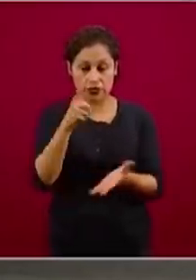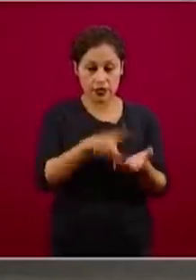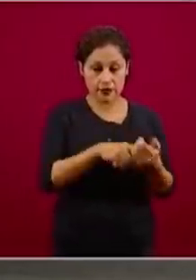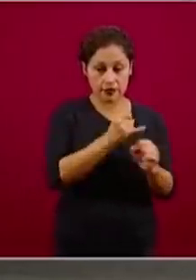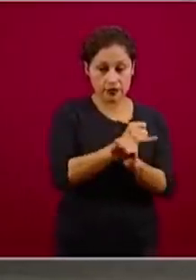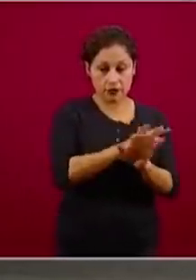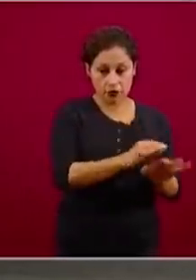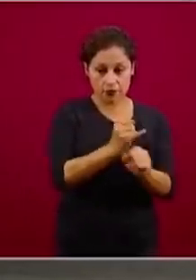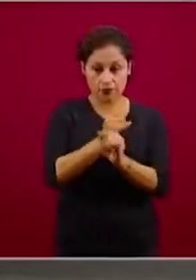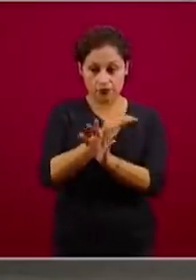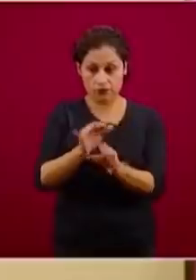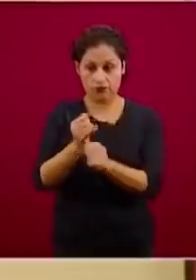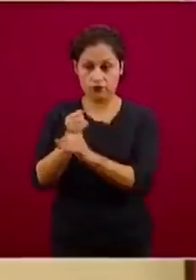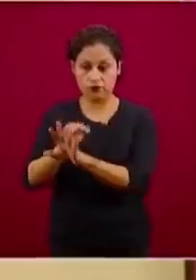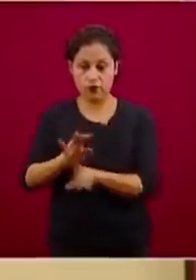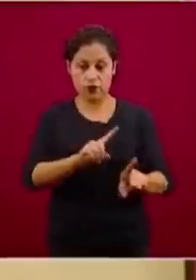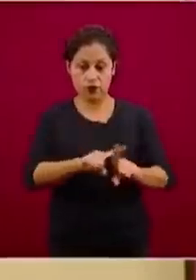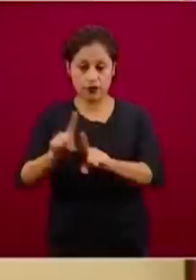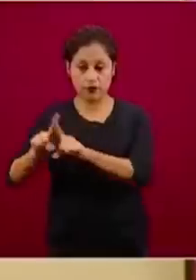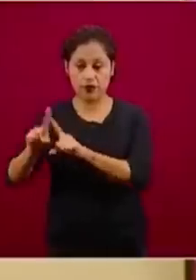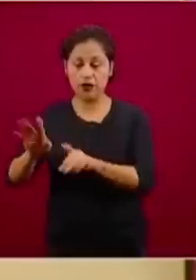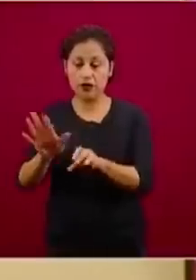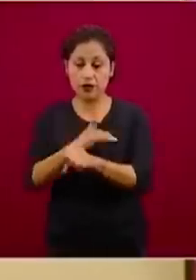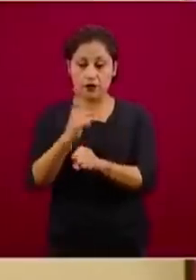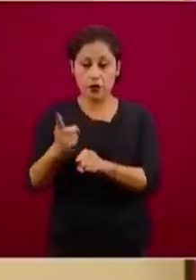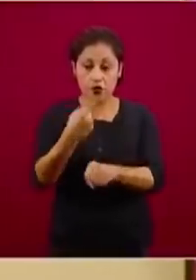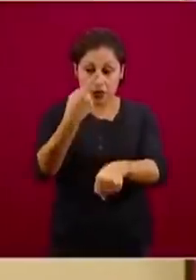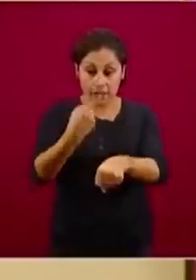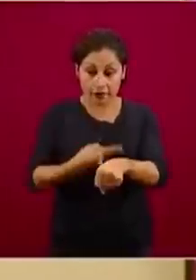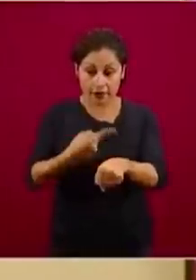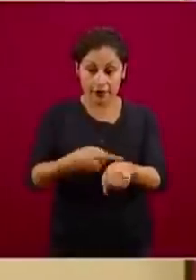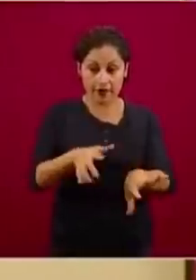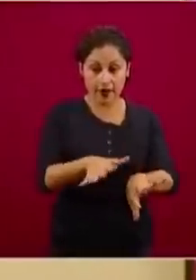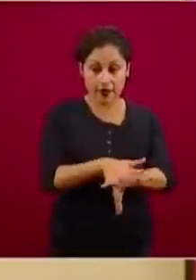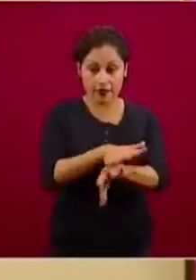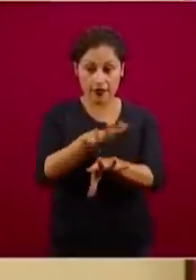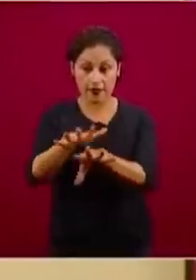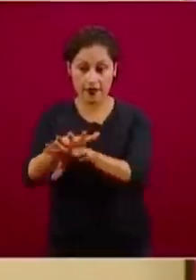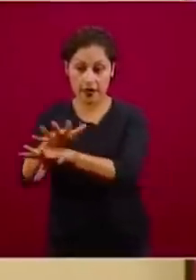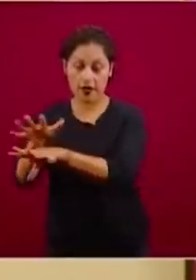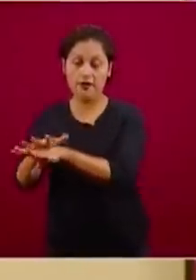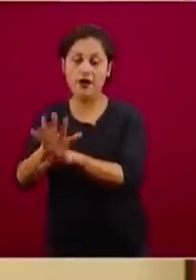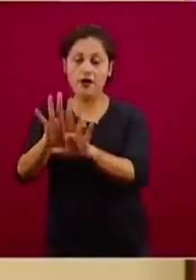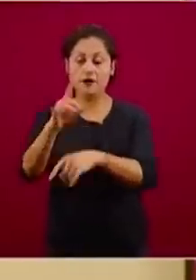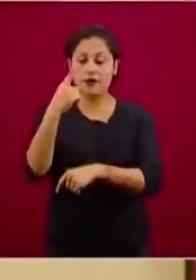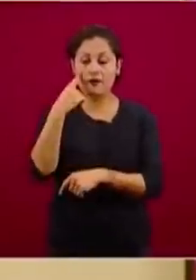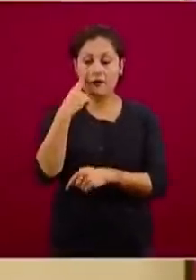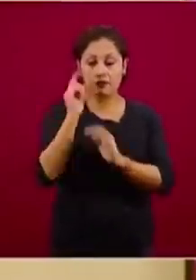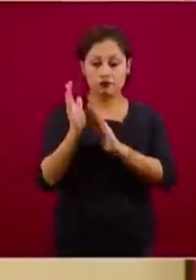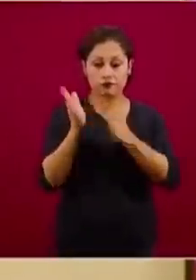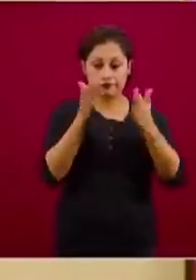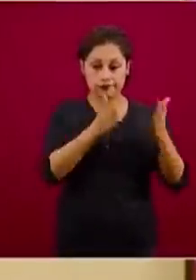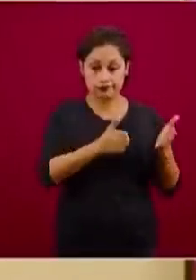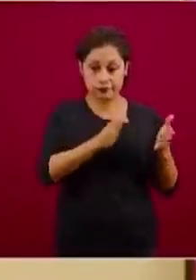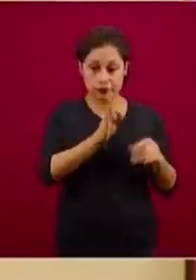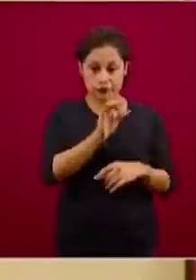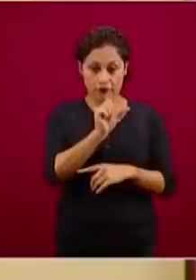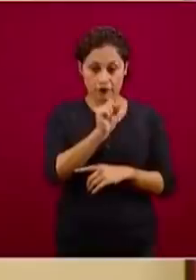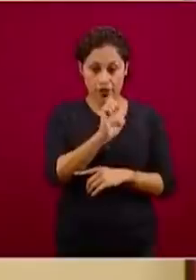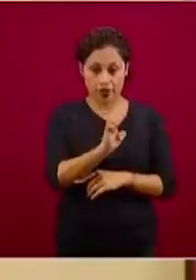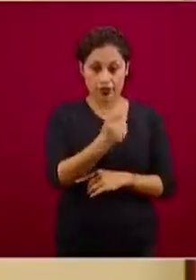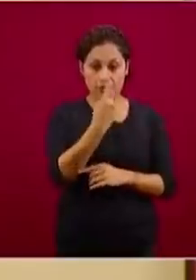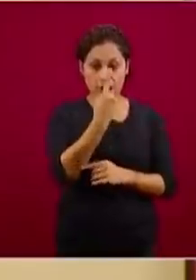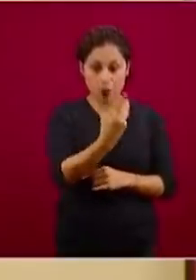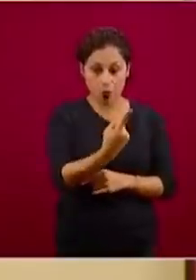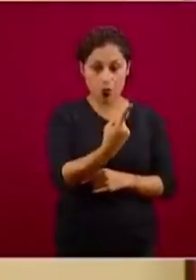dinámica epidémica de la enfermedad es diferente. Muy brevemente, en la fase 1 lo que tenemos es muy pocos casos o lo que tuvimos